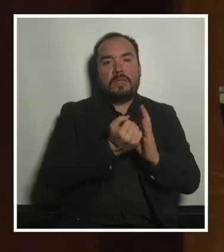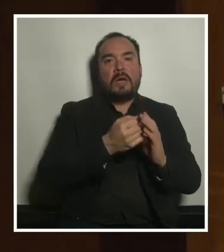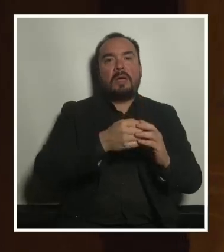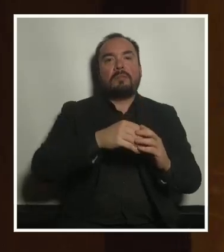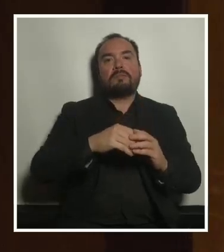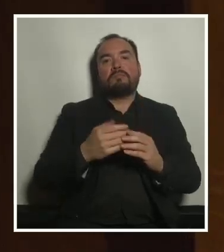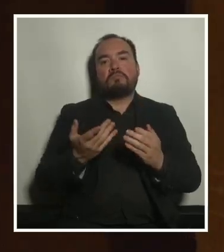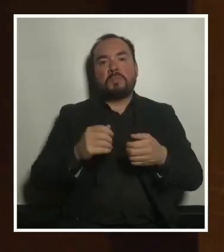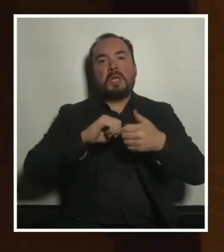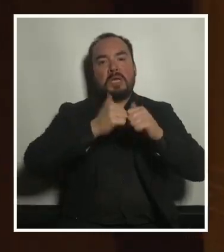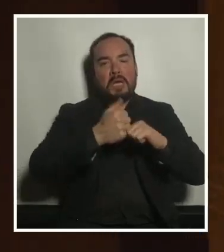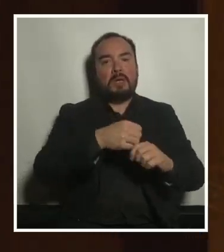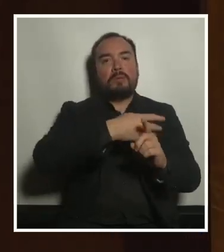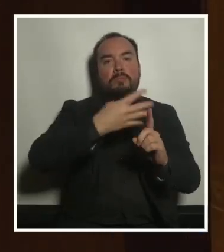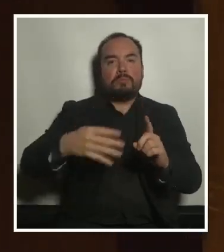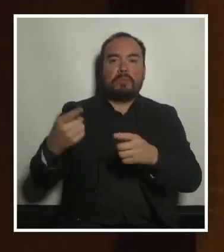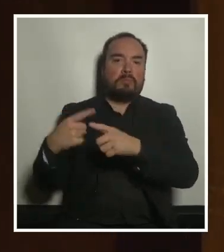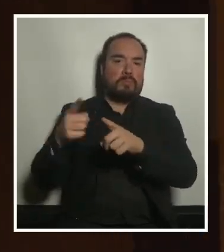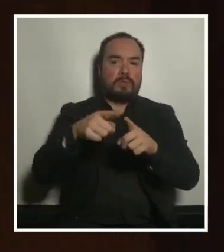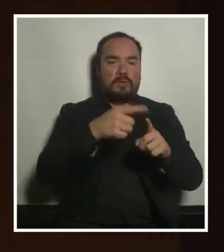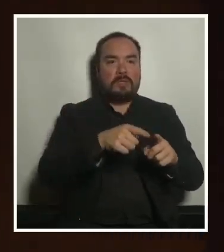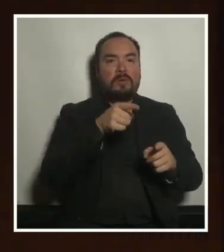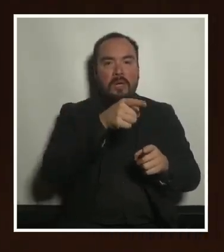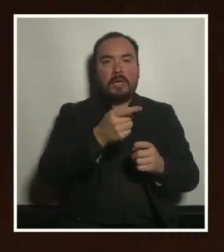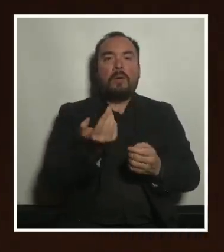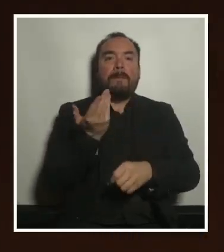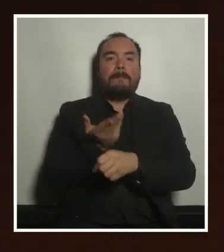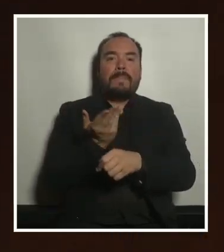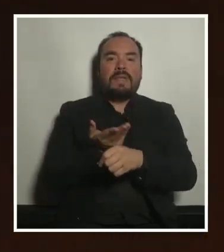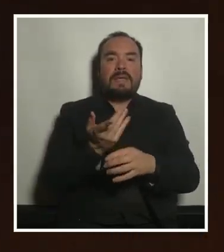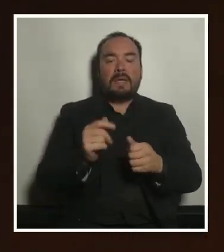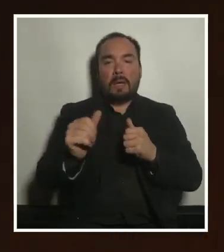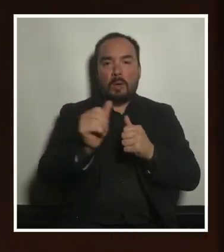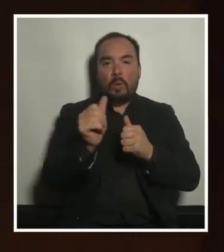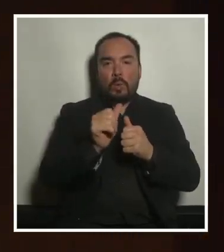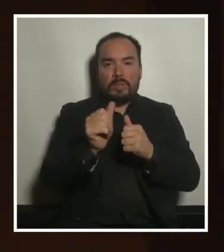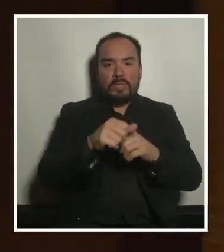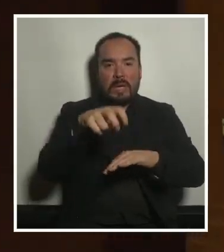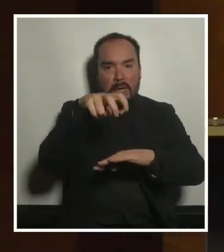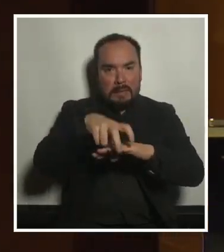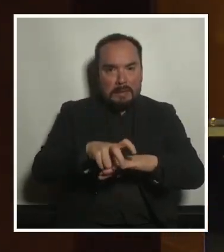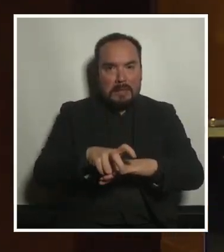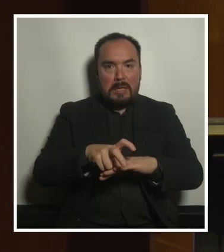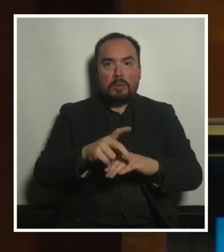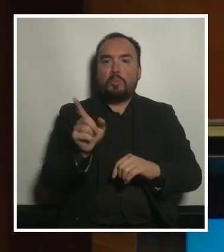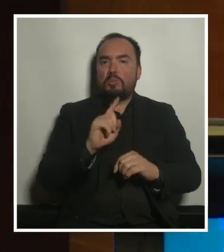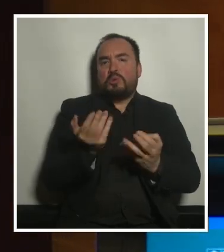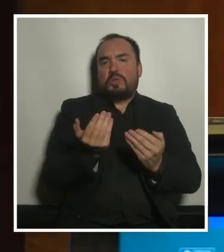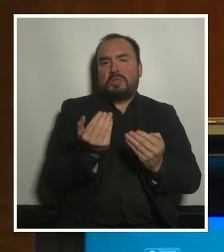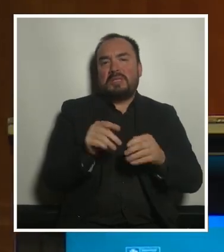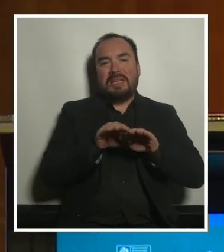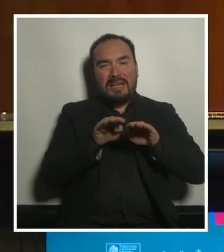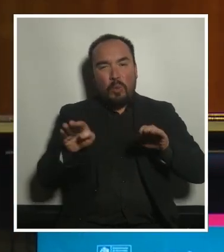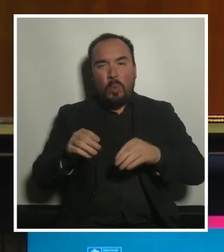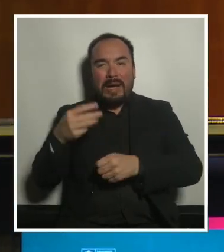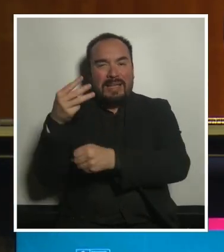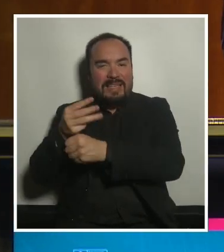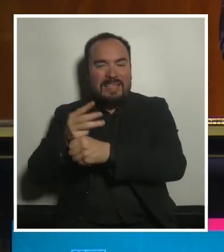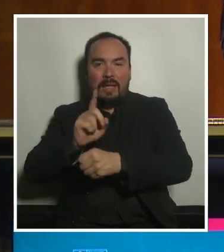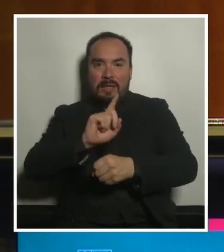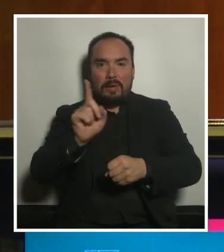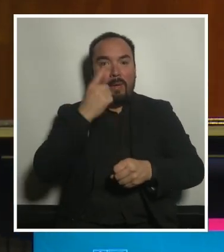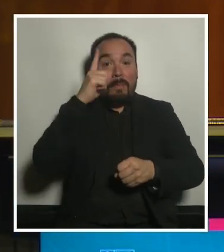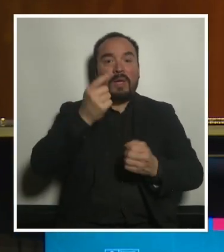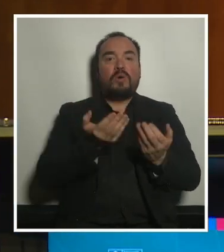donde lo que necesitan no es tanto un espacio de máxima proximidad porque tienen más capacidad de moverse y lo que necesitan es espacios que sean